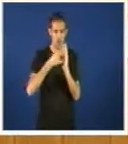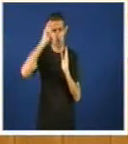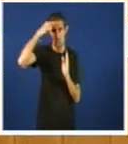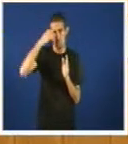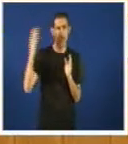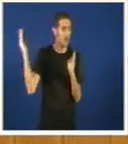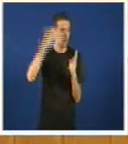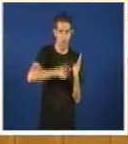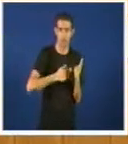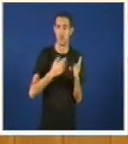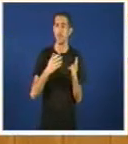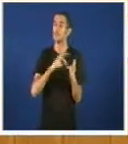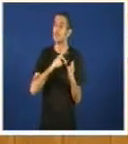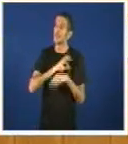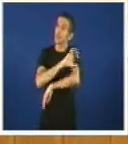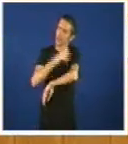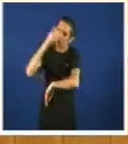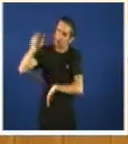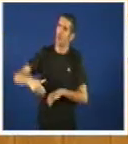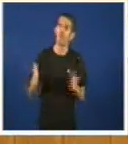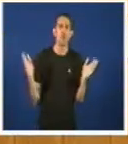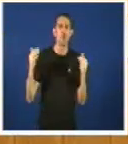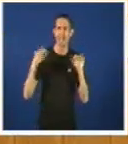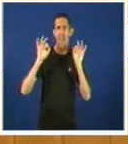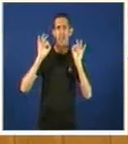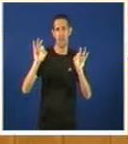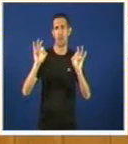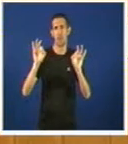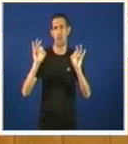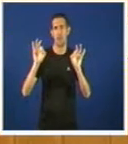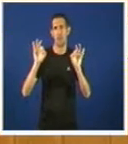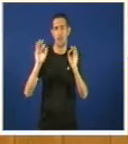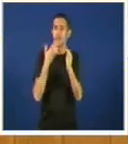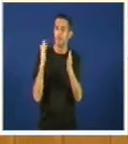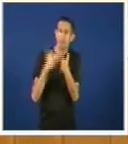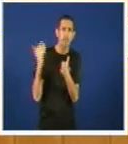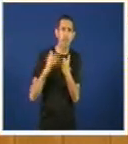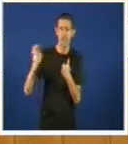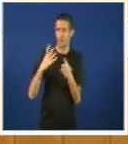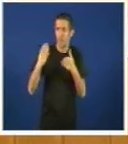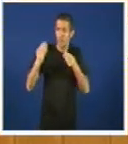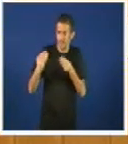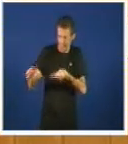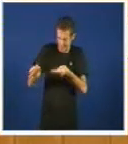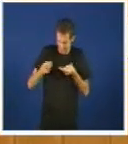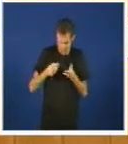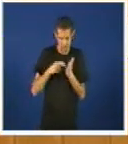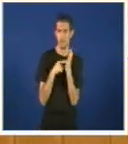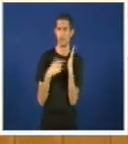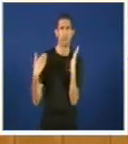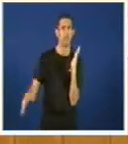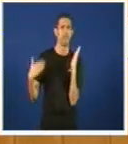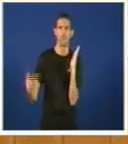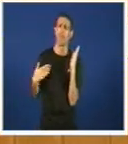non hai, señor consellero absolutamente nada en todas estas páxinas e en todo este papel que vostedes nos